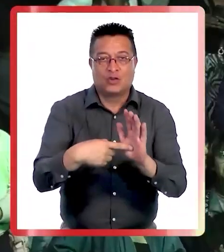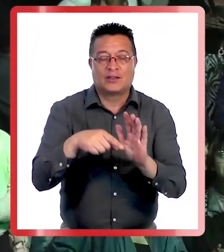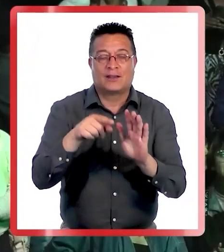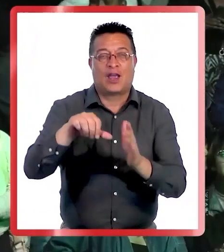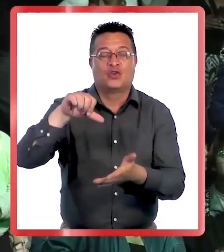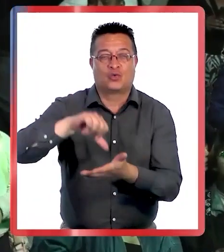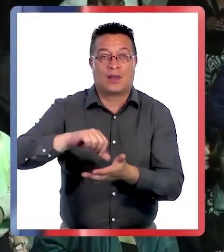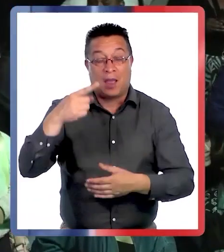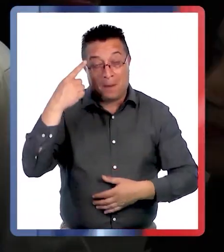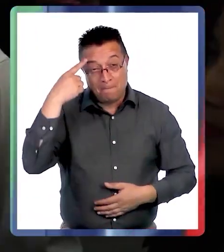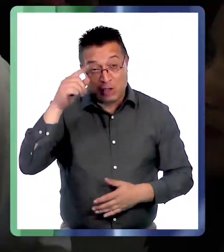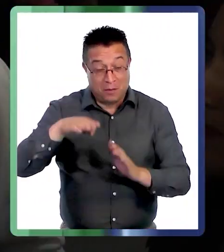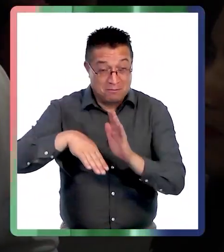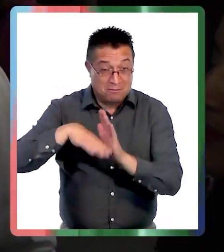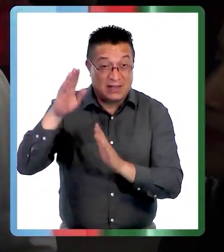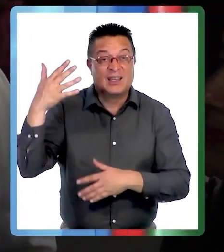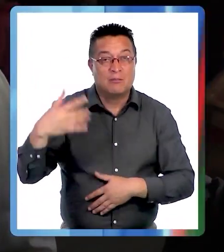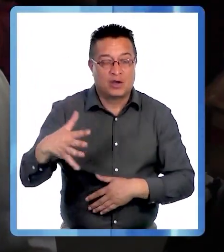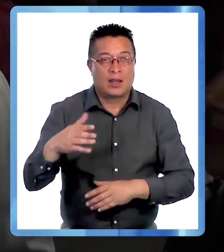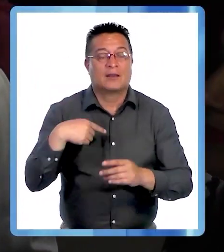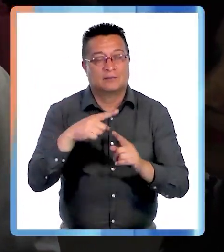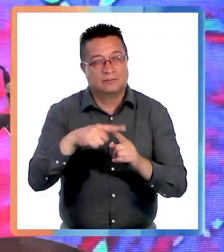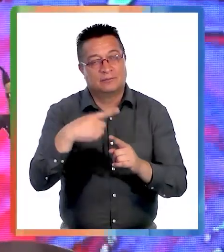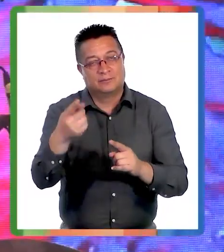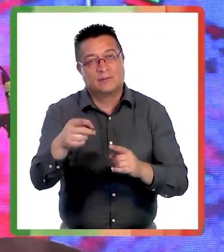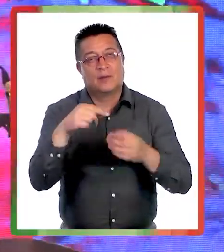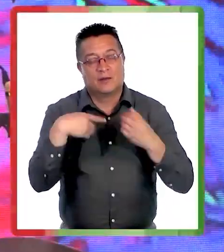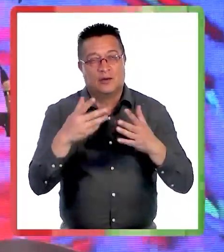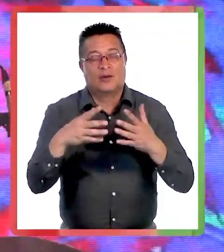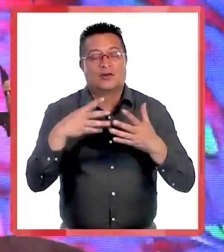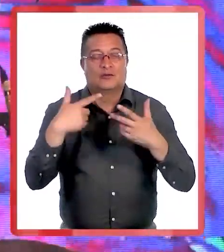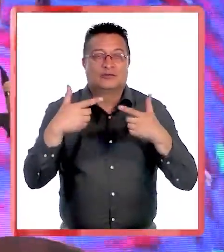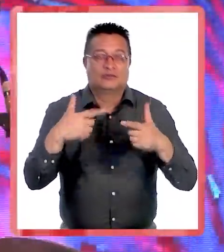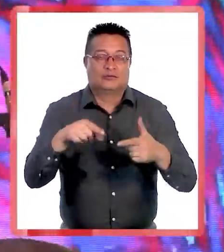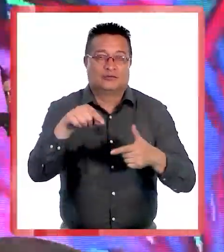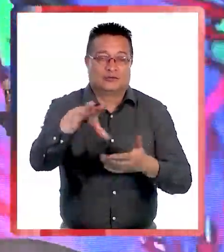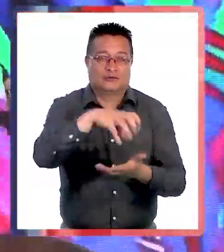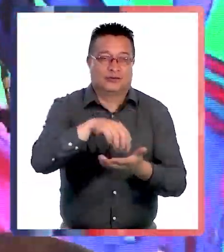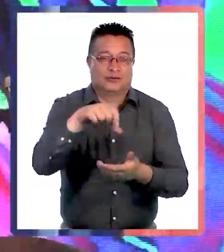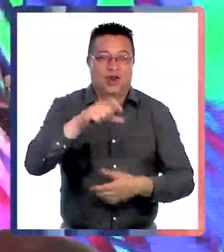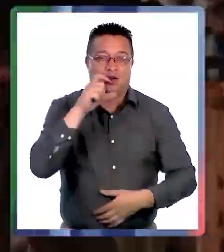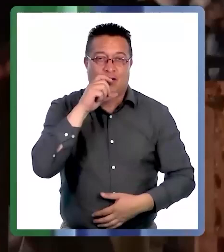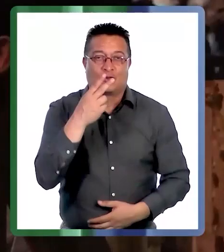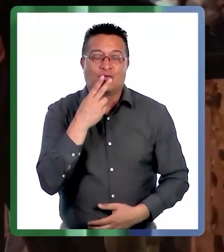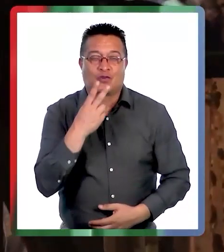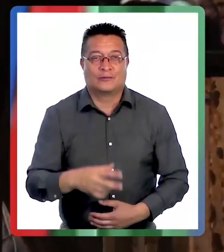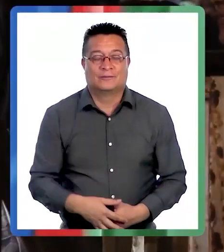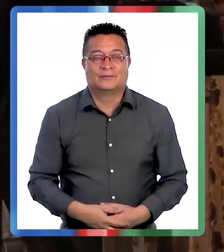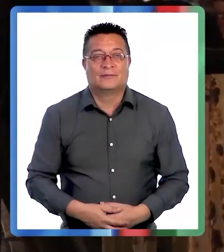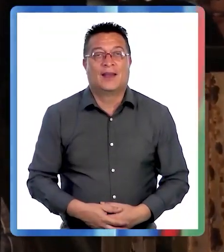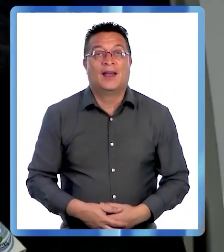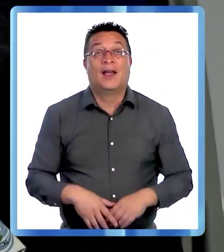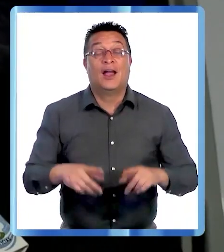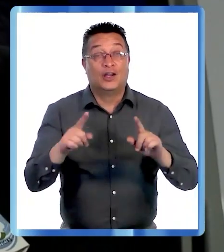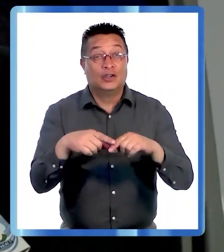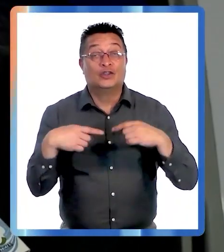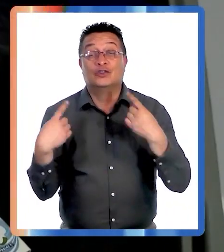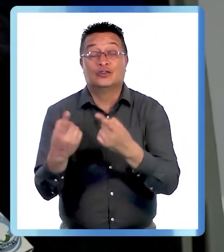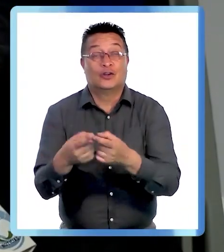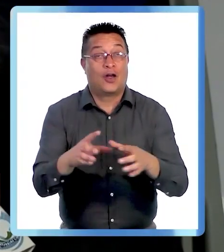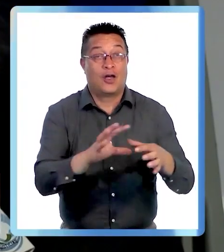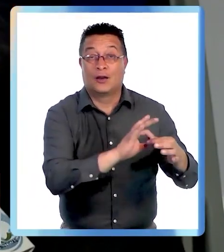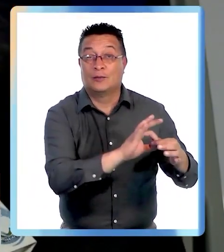pero principalmente basándonos en la rica cultura que tiene la ciudad de Constitución. Fue mágico porque todo lo que ocurrió